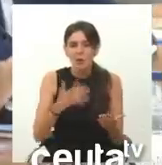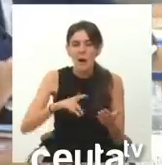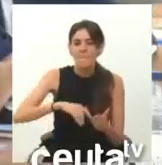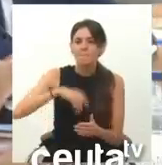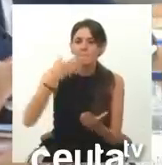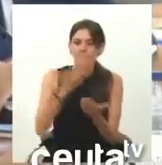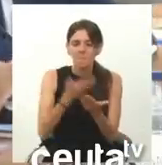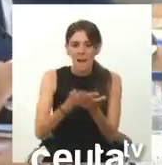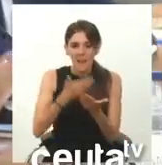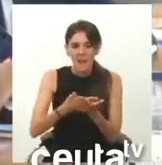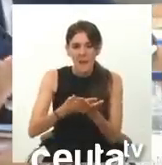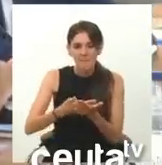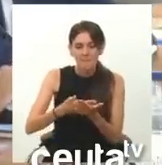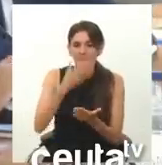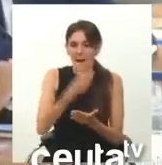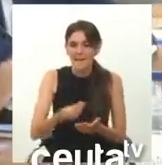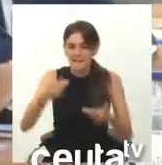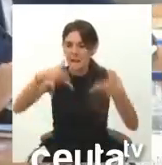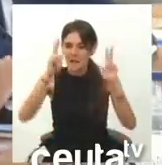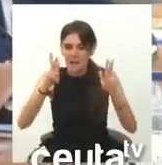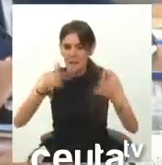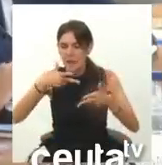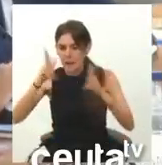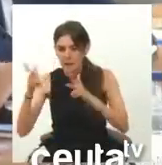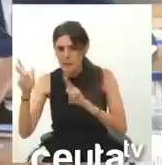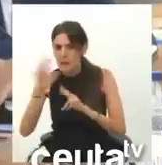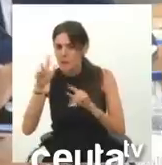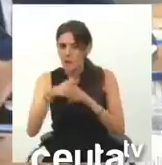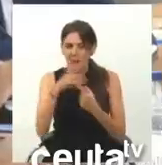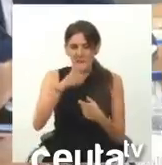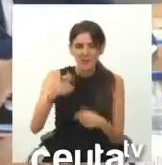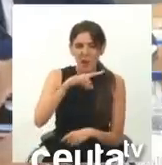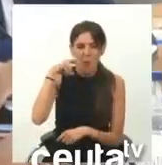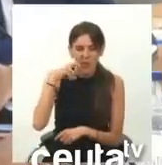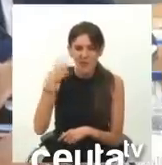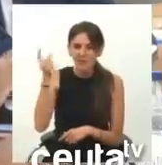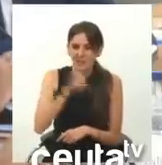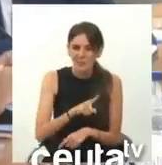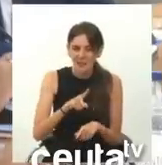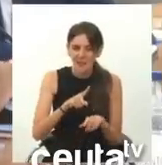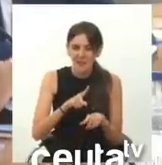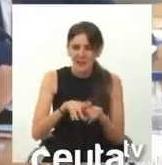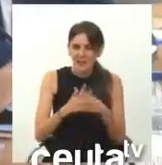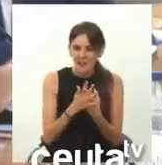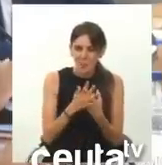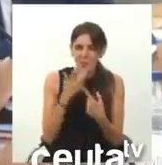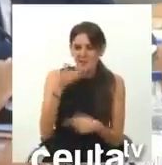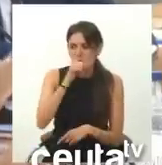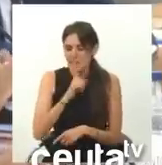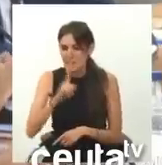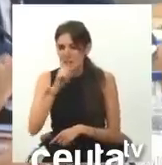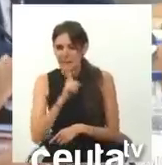Palestina libre, con cierto resquemor hacia los judíos, mientras se callan